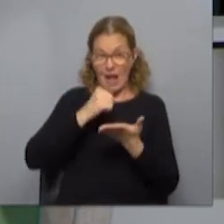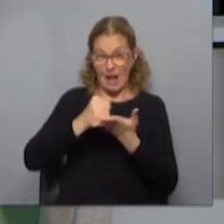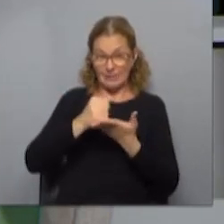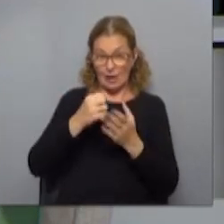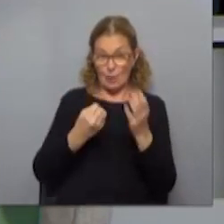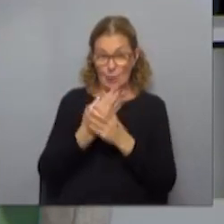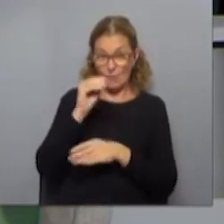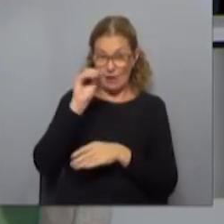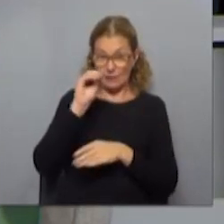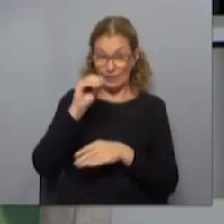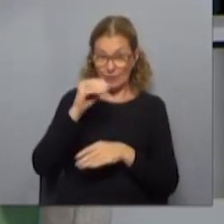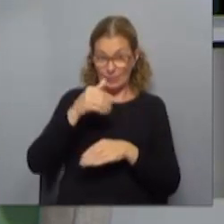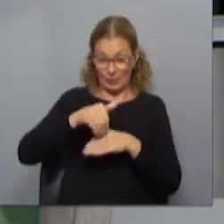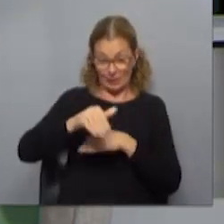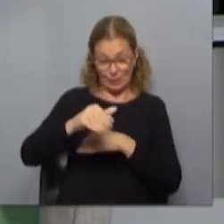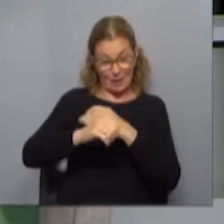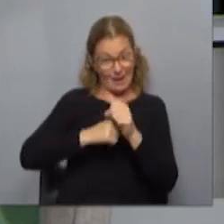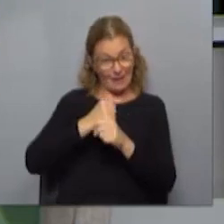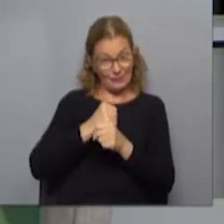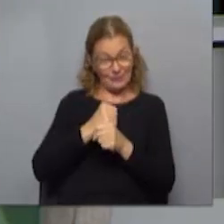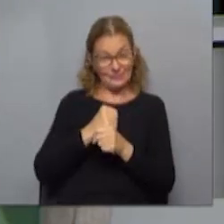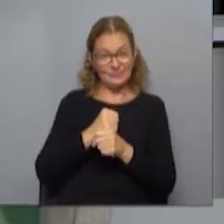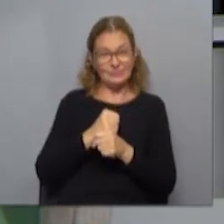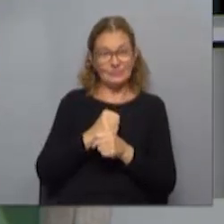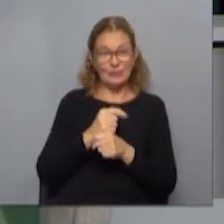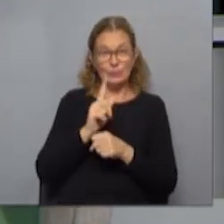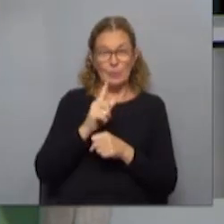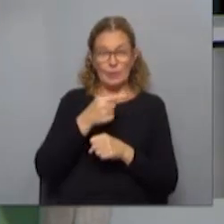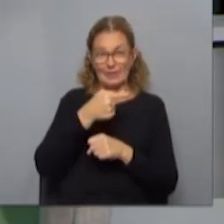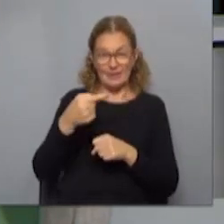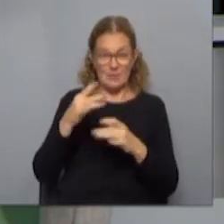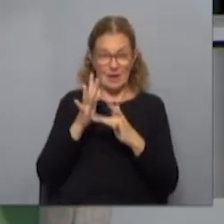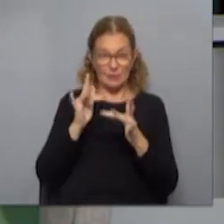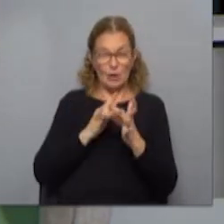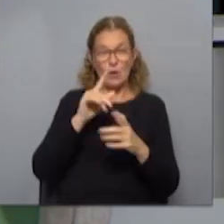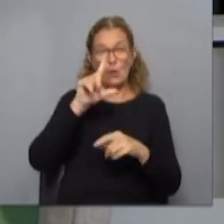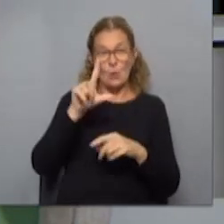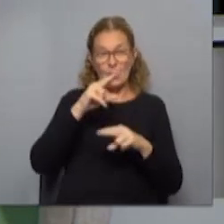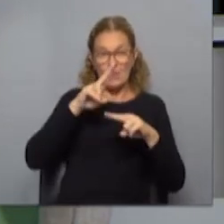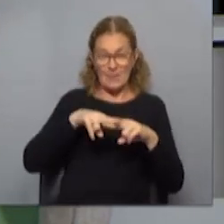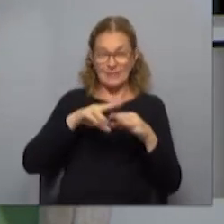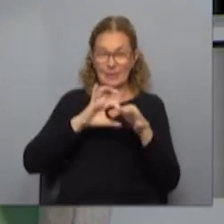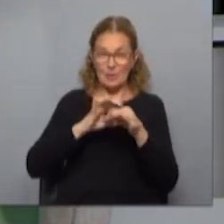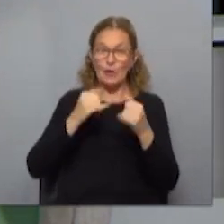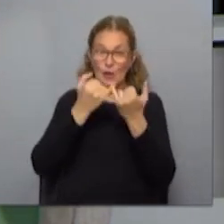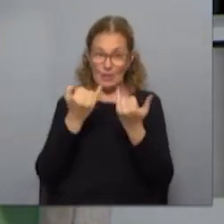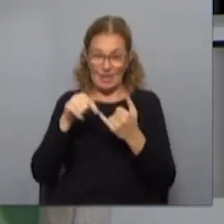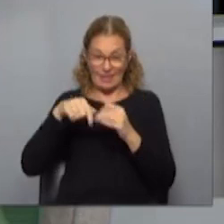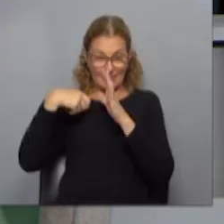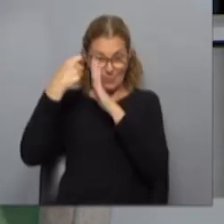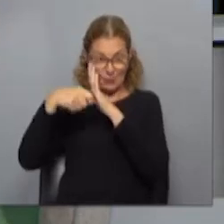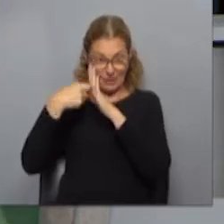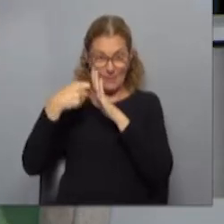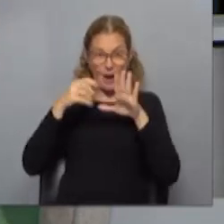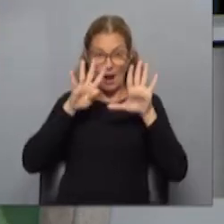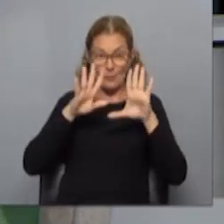aviso al menos, de aquí les diría que por el resto del año. Claro que sí. No es porque sea semana de turismo. Lunes, martes y miércoles serán los días de este programa en vivo